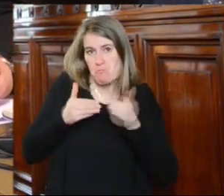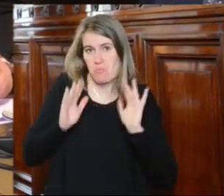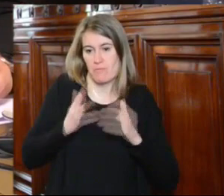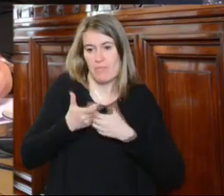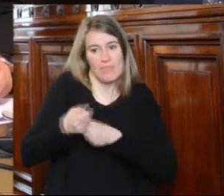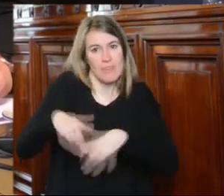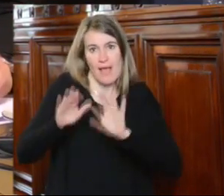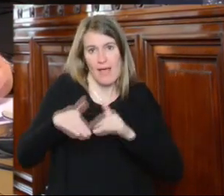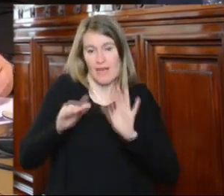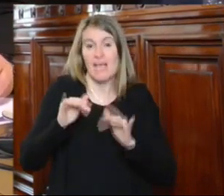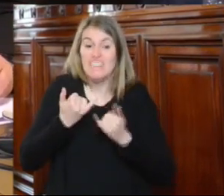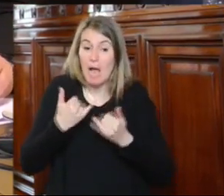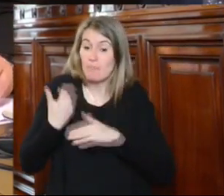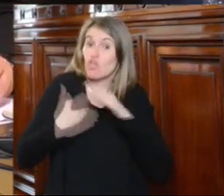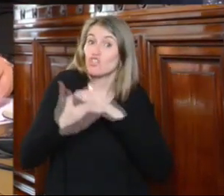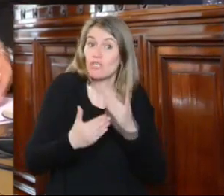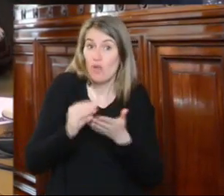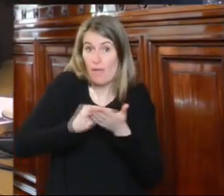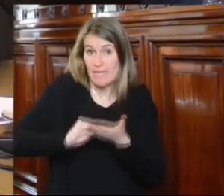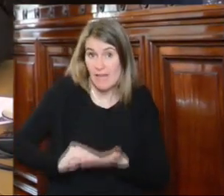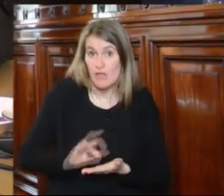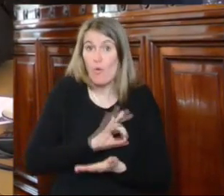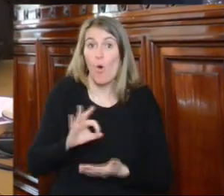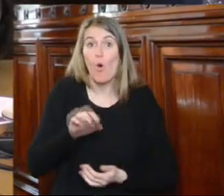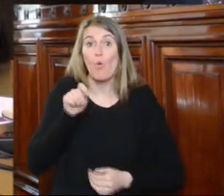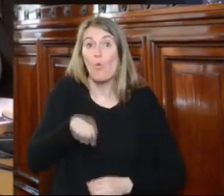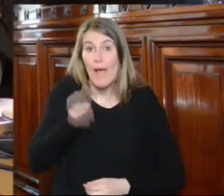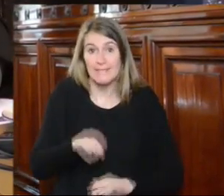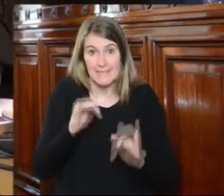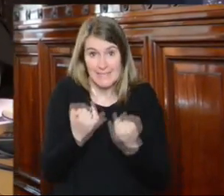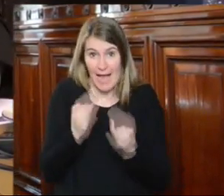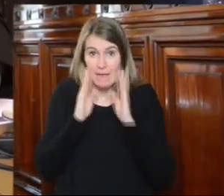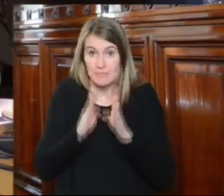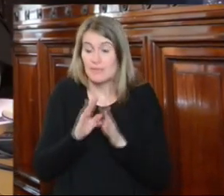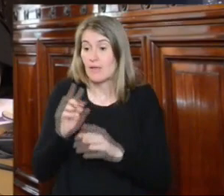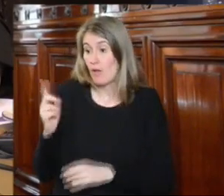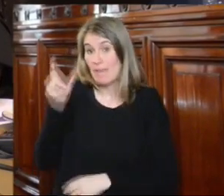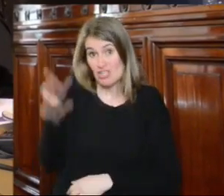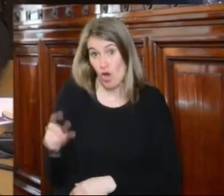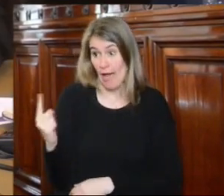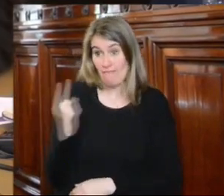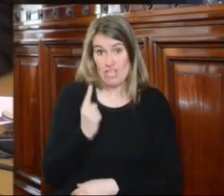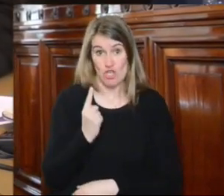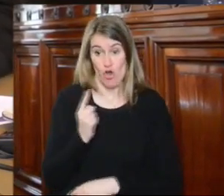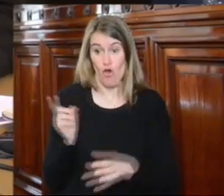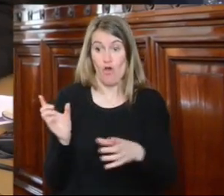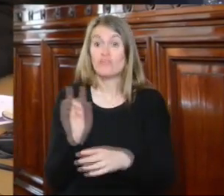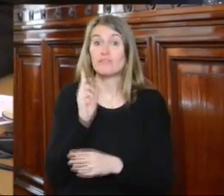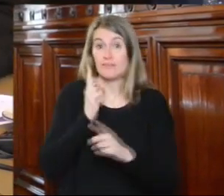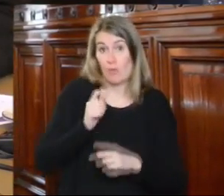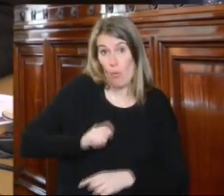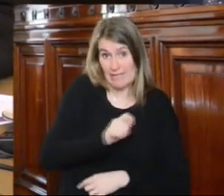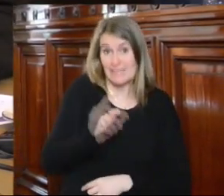administrativo o el proceso jurisdiccional y la persona también plantea su caso ante la institución nacional de derechos humanos ahí no puede